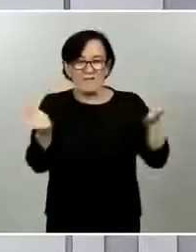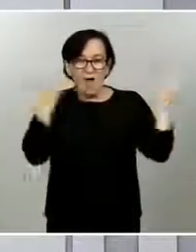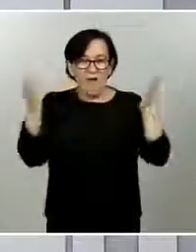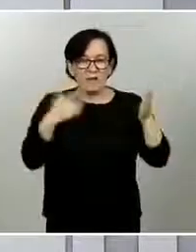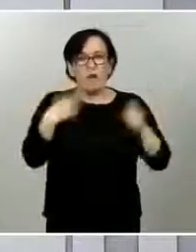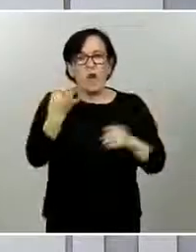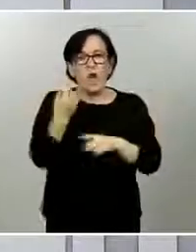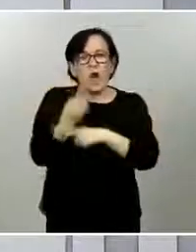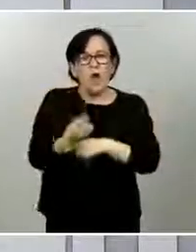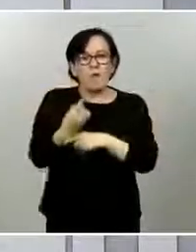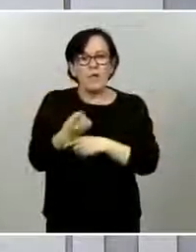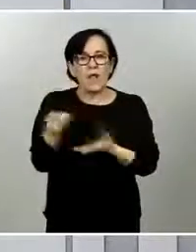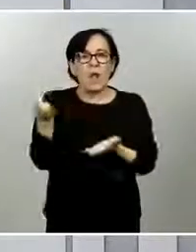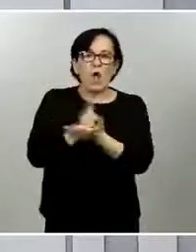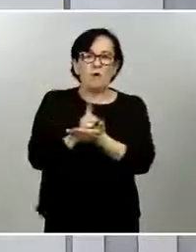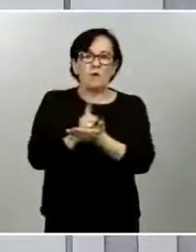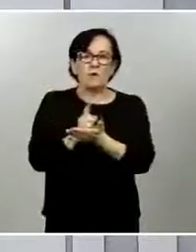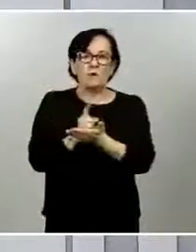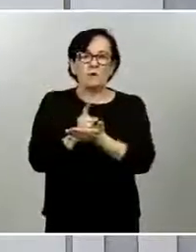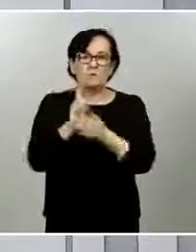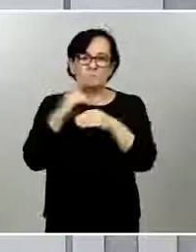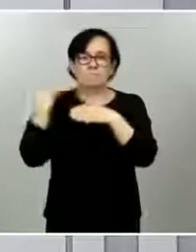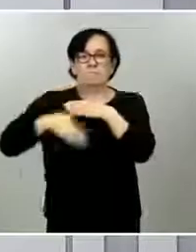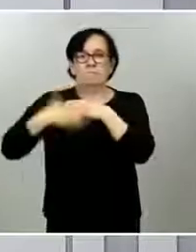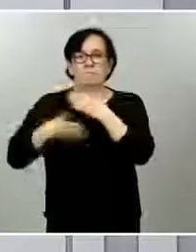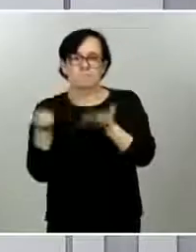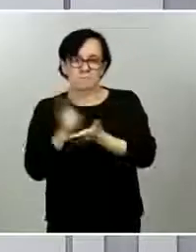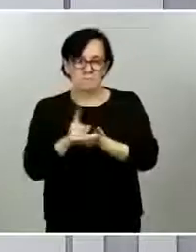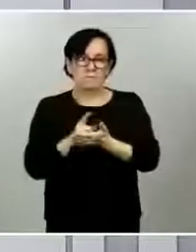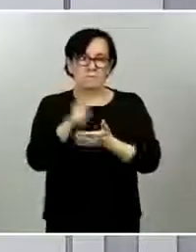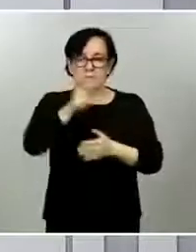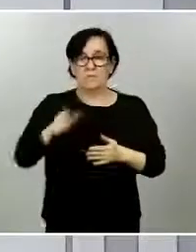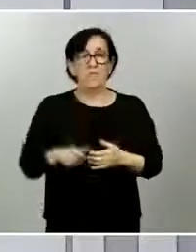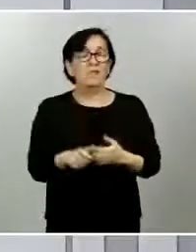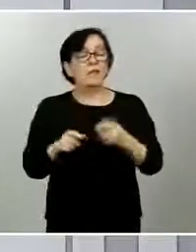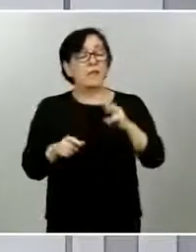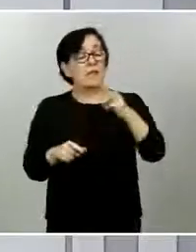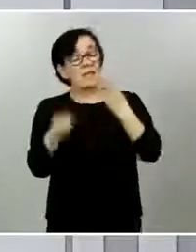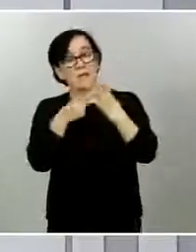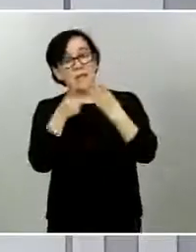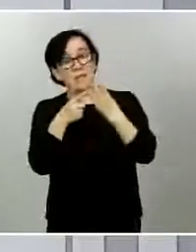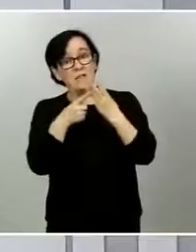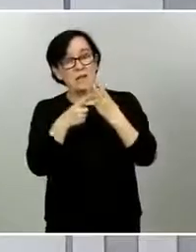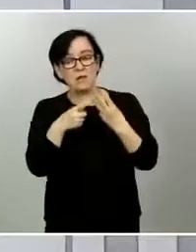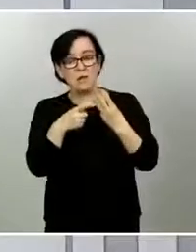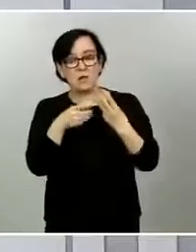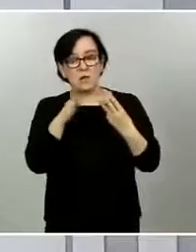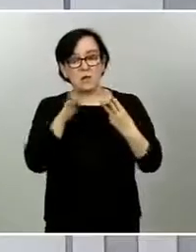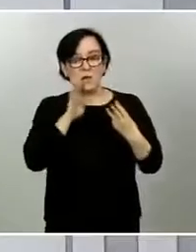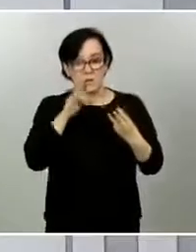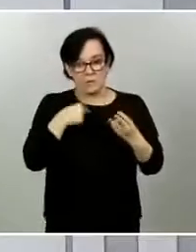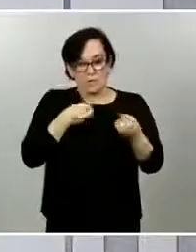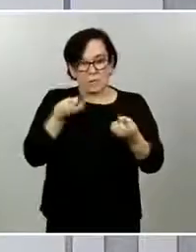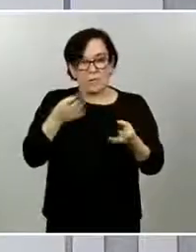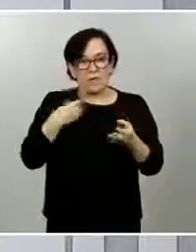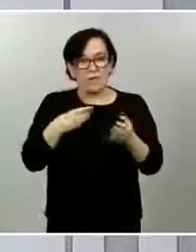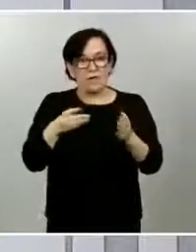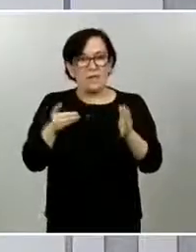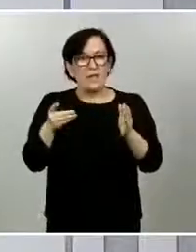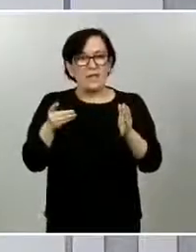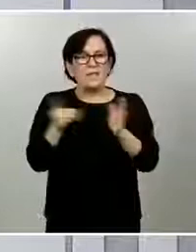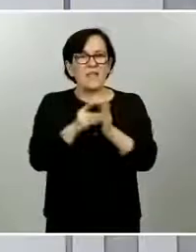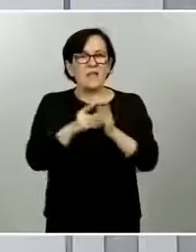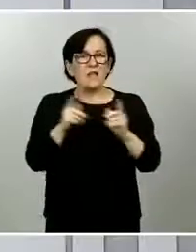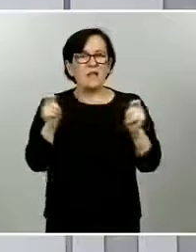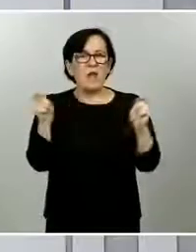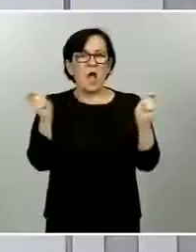el tiempo necesario hasta esa vuelta a la nueva normalidad o al menos hasta que la fase de desescalada no obliguen a que haya una